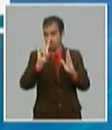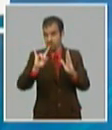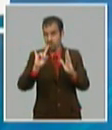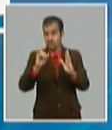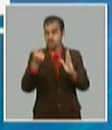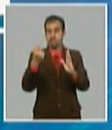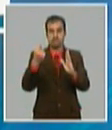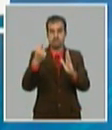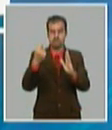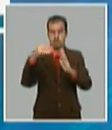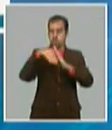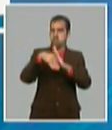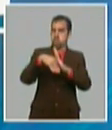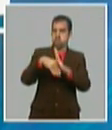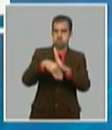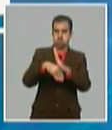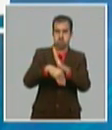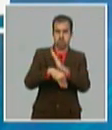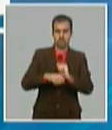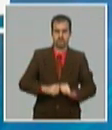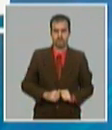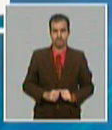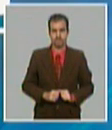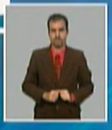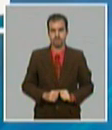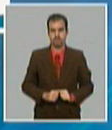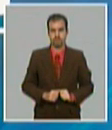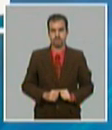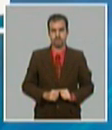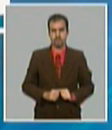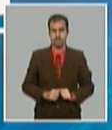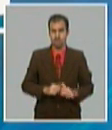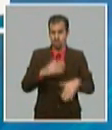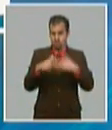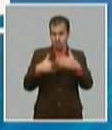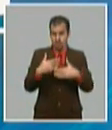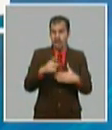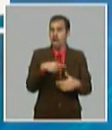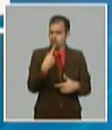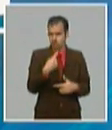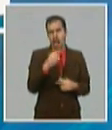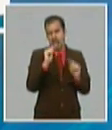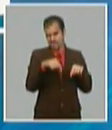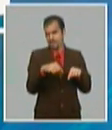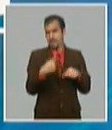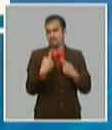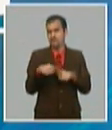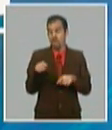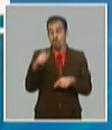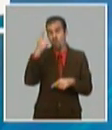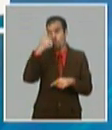y nosotros tenemos muchos problemas pero esto no es por nuestros problemas esto es por el bloqueo